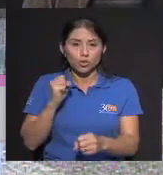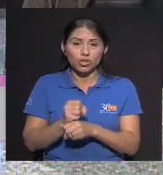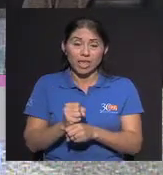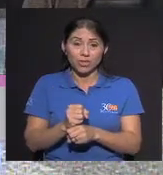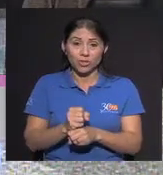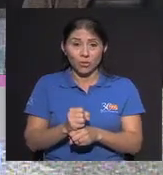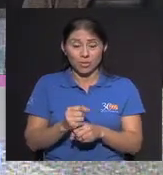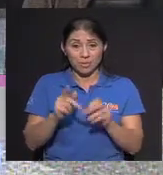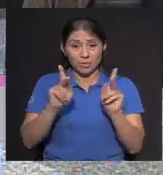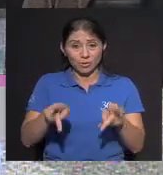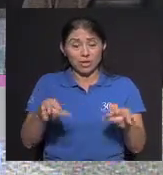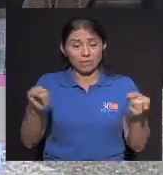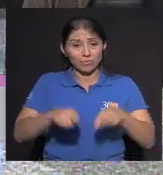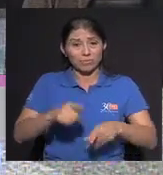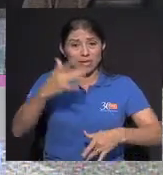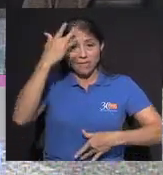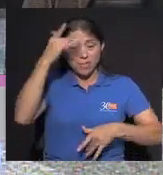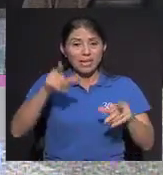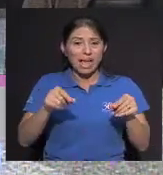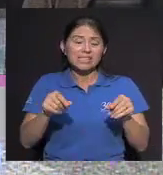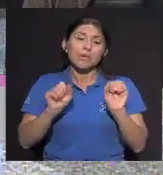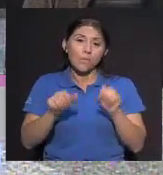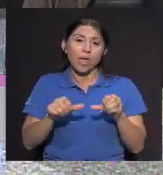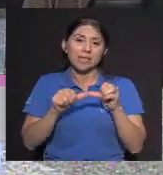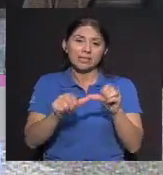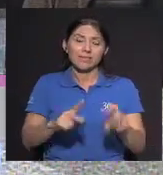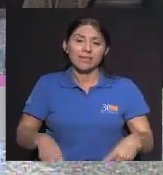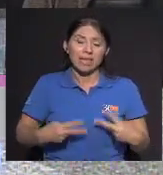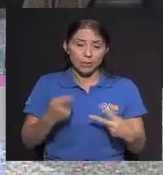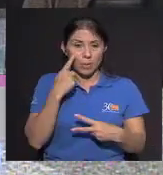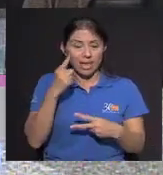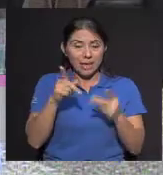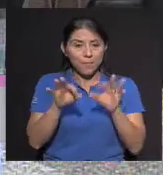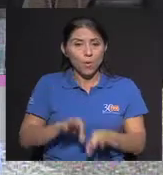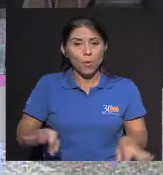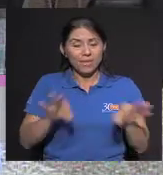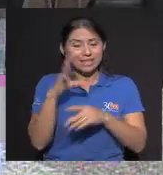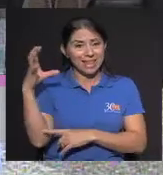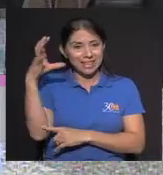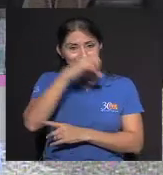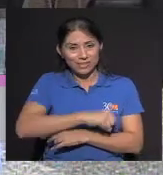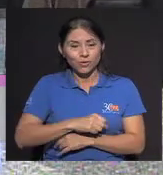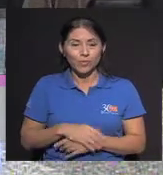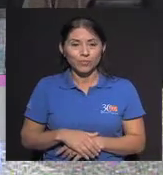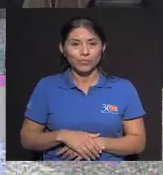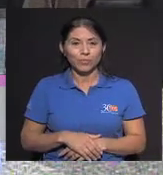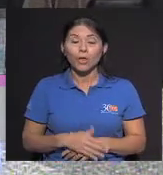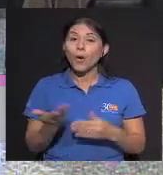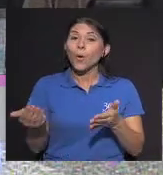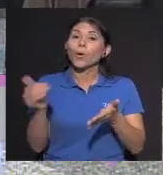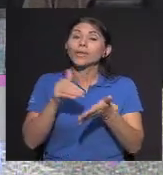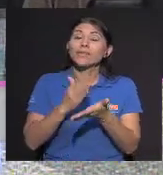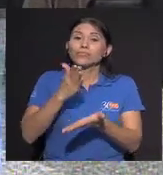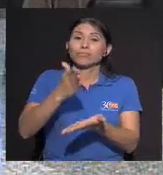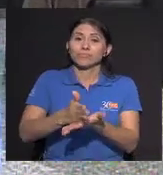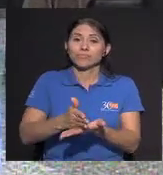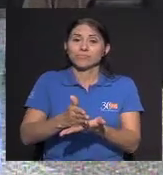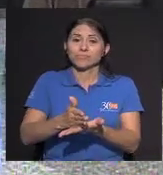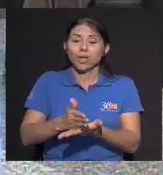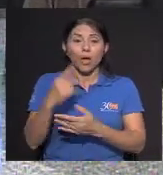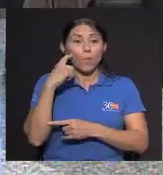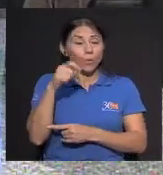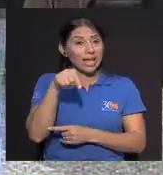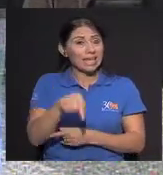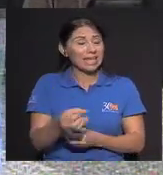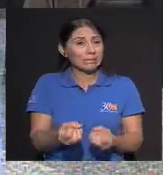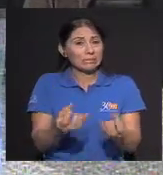Podemos Manejarnos Para que la gente Entienda Que importancia Tiene la detención Vamos a hacer Otra pausa En esta conversación Doctor